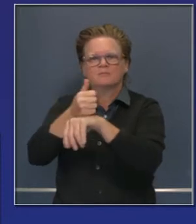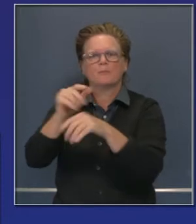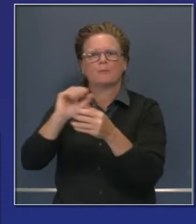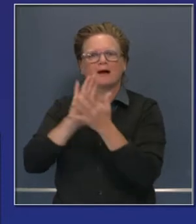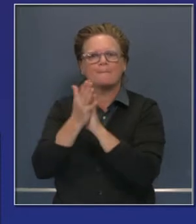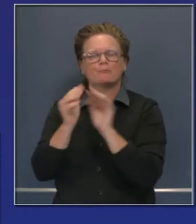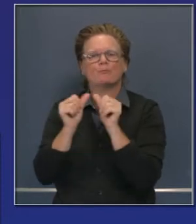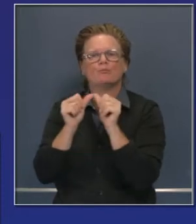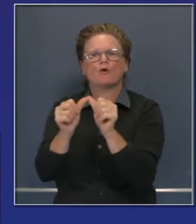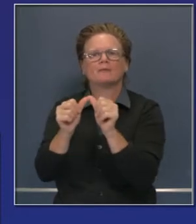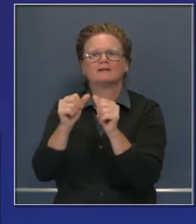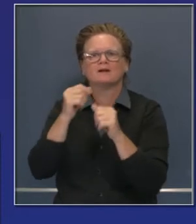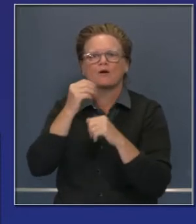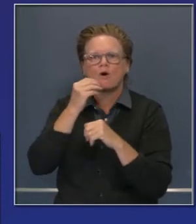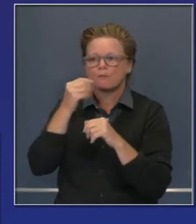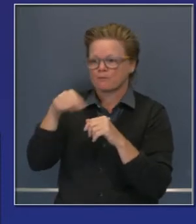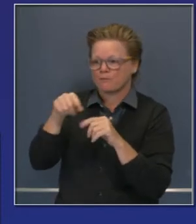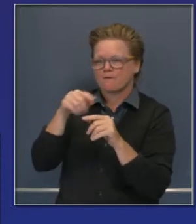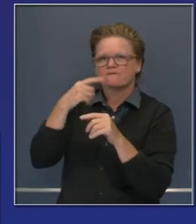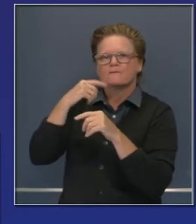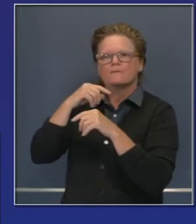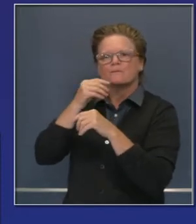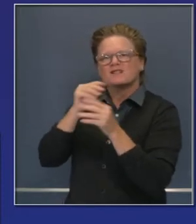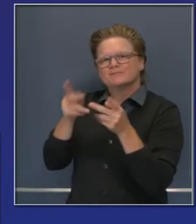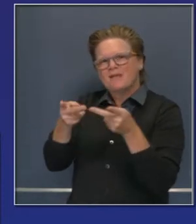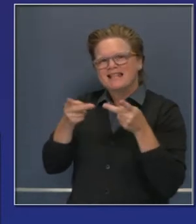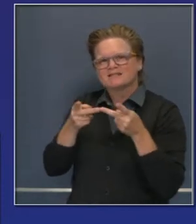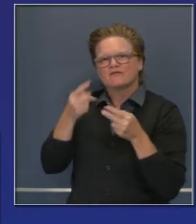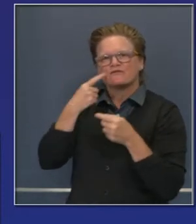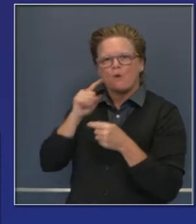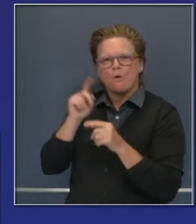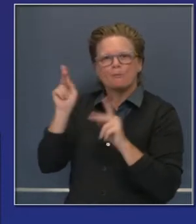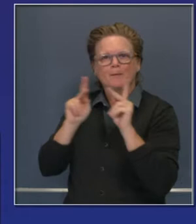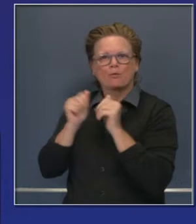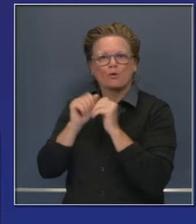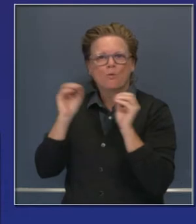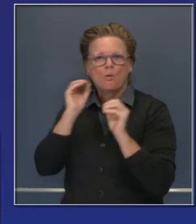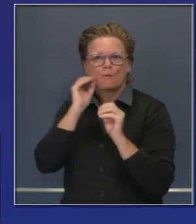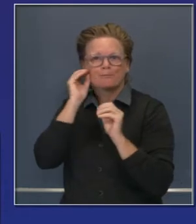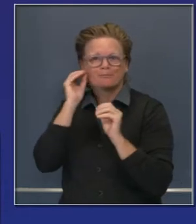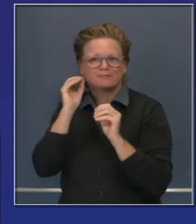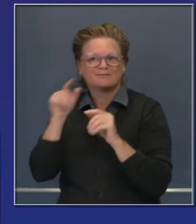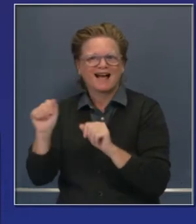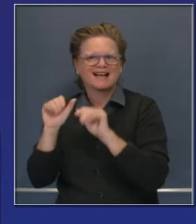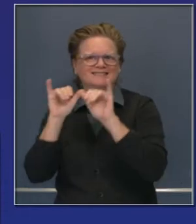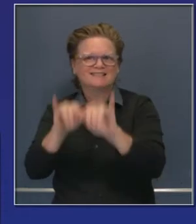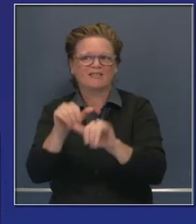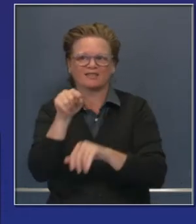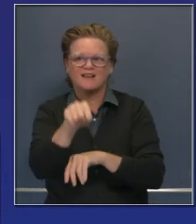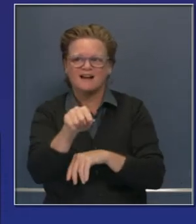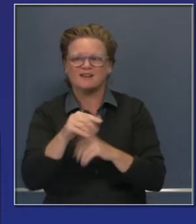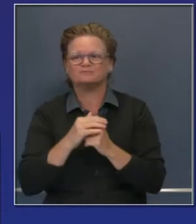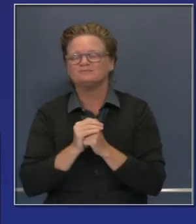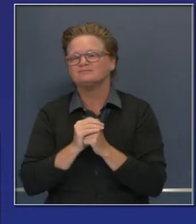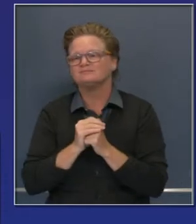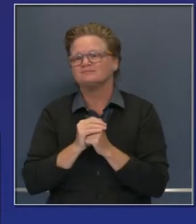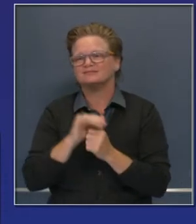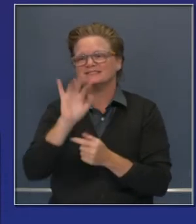individuos y familias sin hogar. La semana pasada les informamos de 76.6 millones